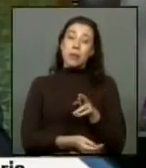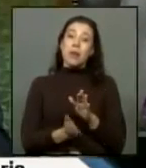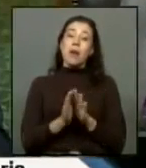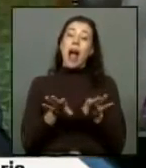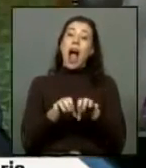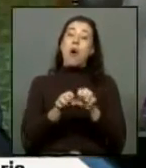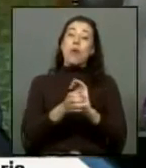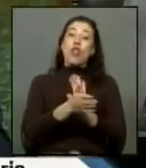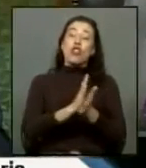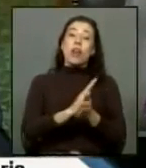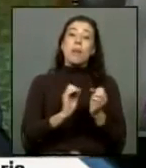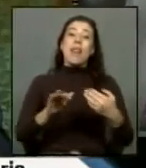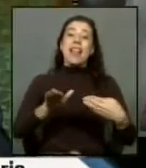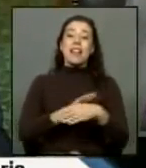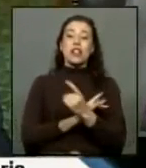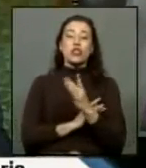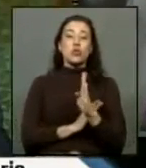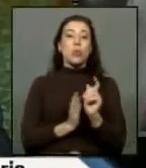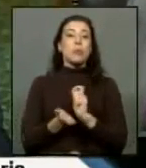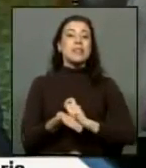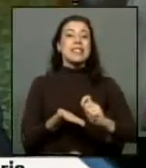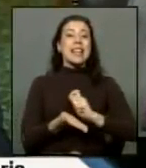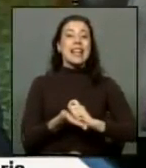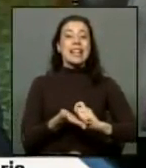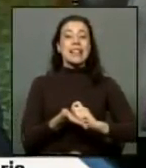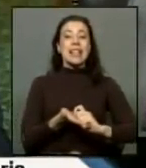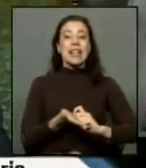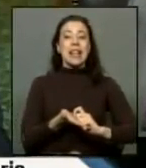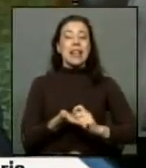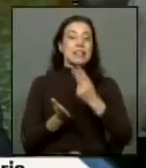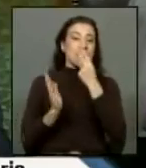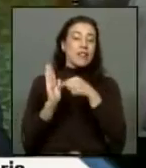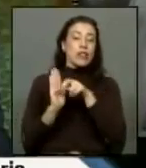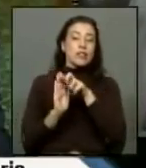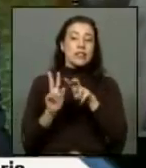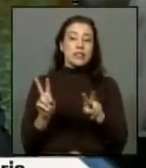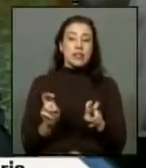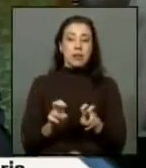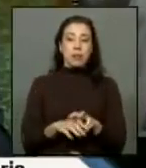unanimidad para que ingrese la subsecretaria que ha estado llevando adelante los temas